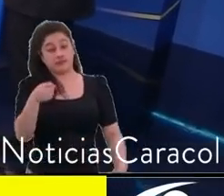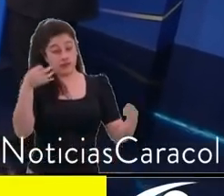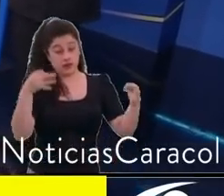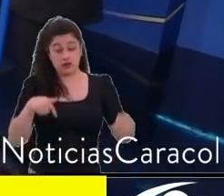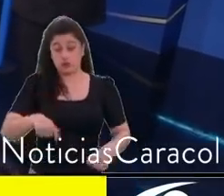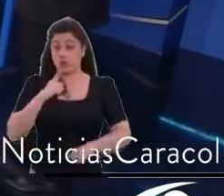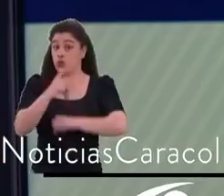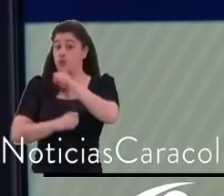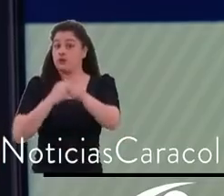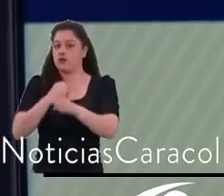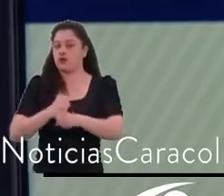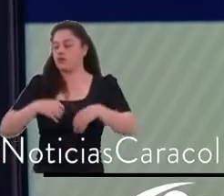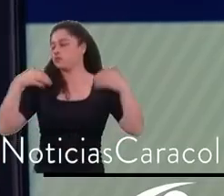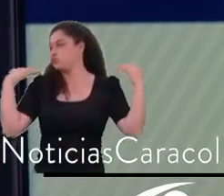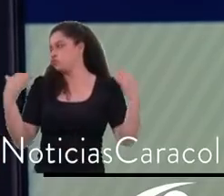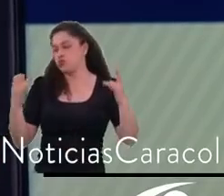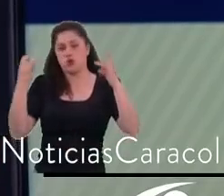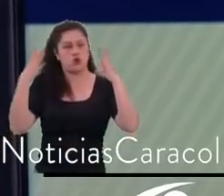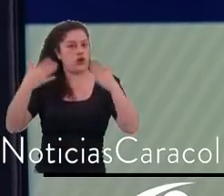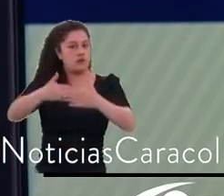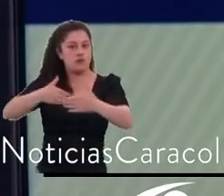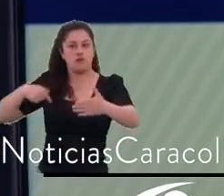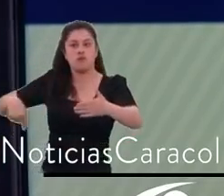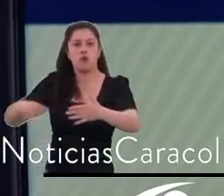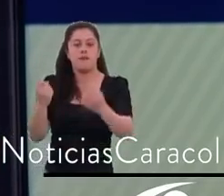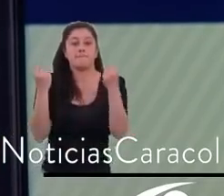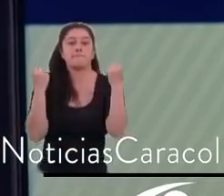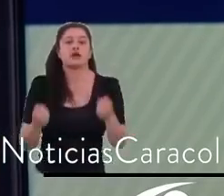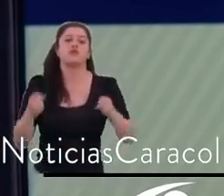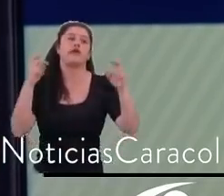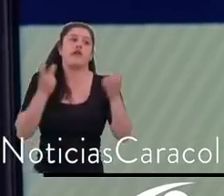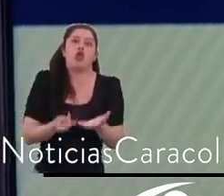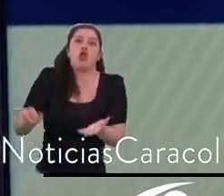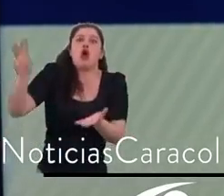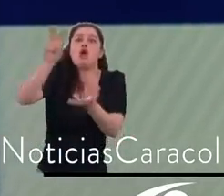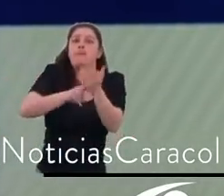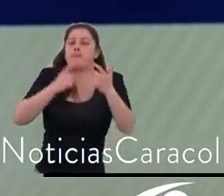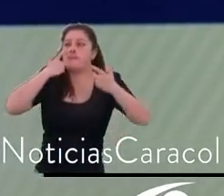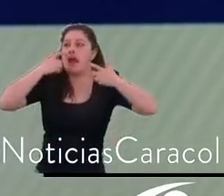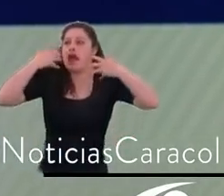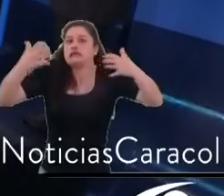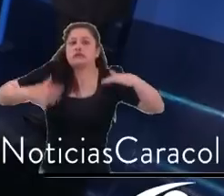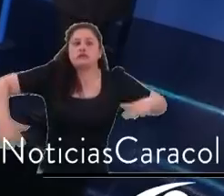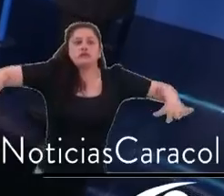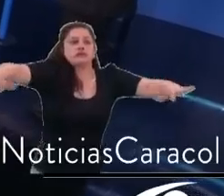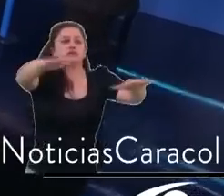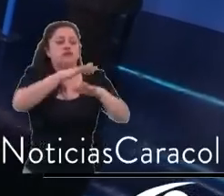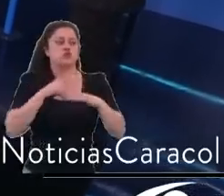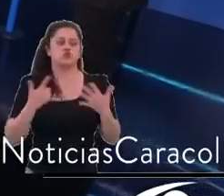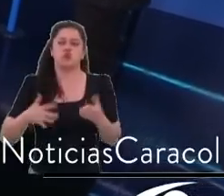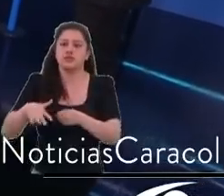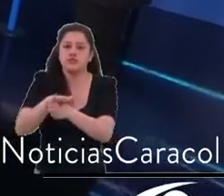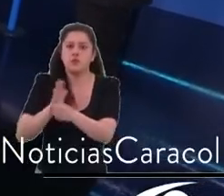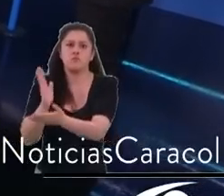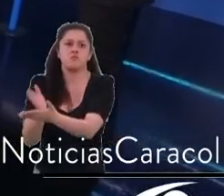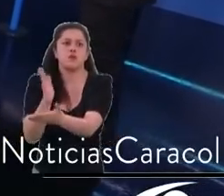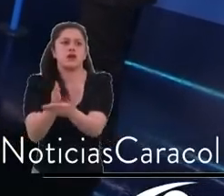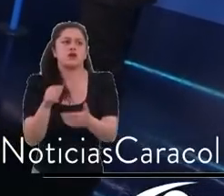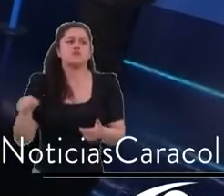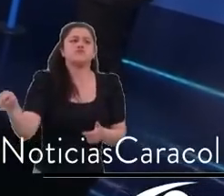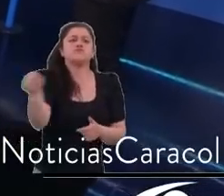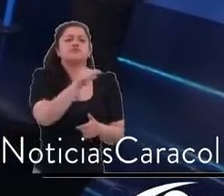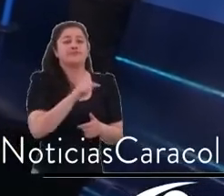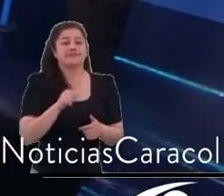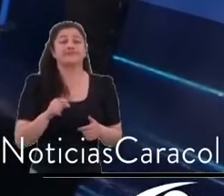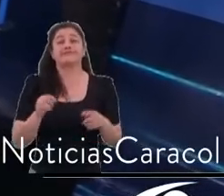pobreza, hubo estallido social, hubo paro y todo eso empeoró la inseguridad, desafortunadamente. Este es un año que vamos a cerrar